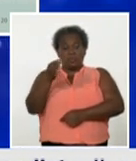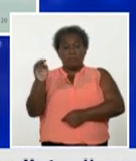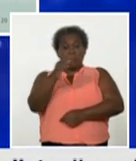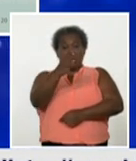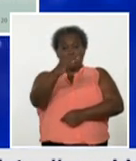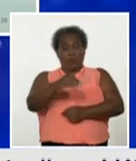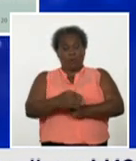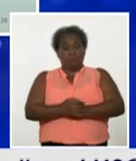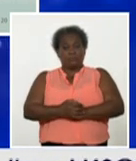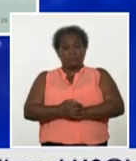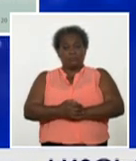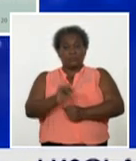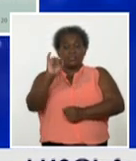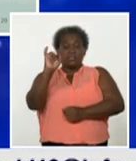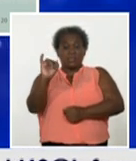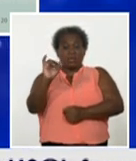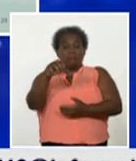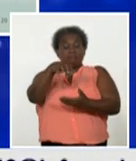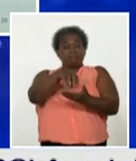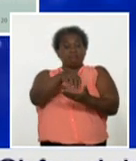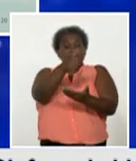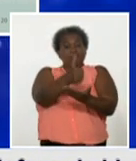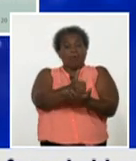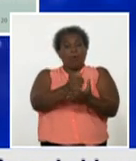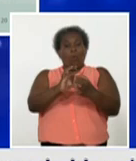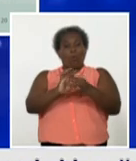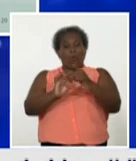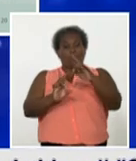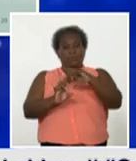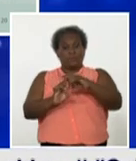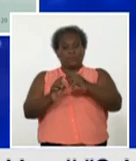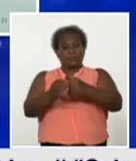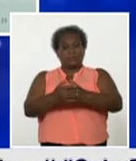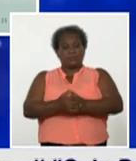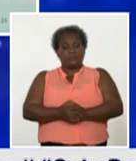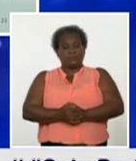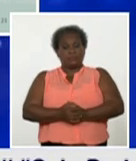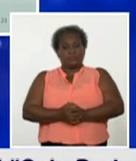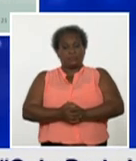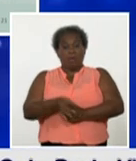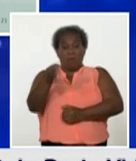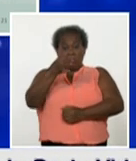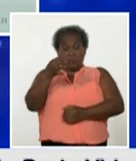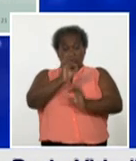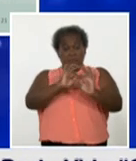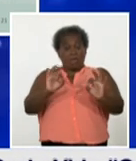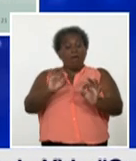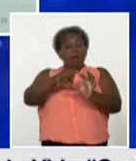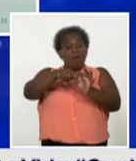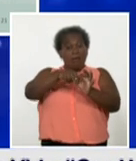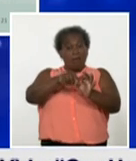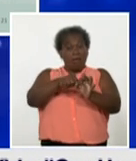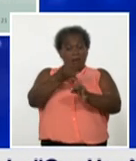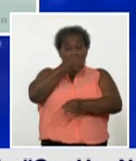y 6 del municipio de guantá y el municipio especial isla de la juventud como ya dije